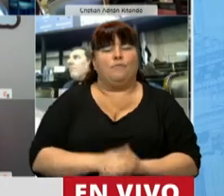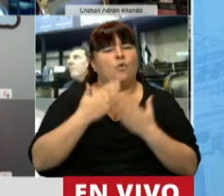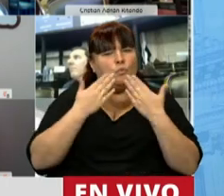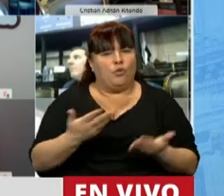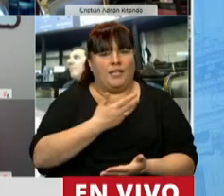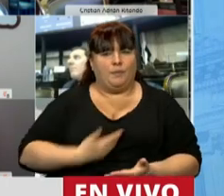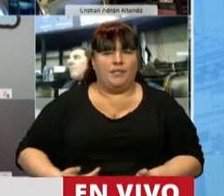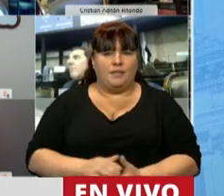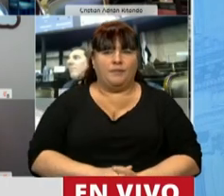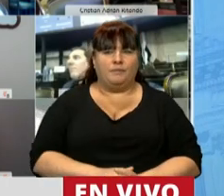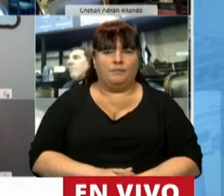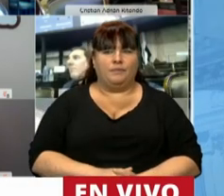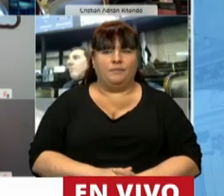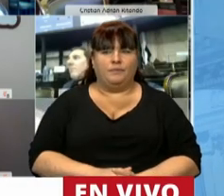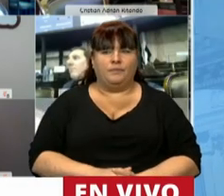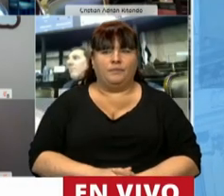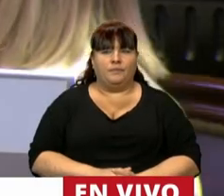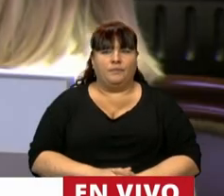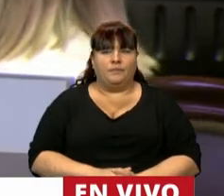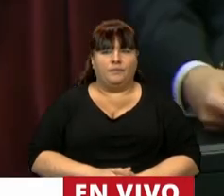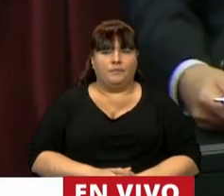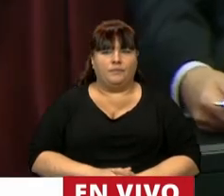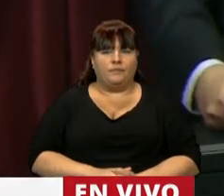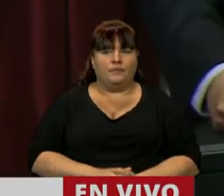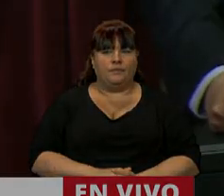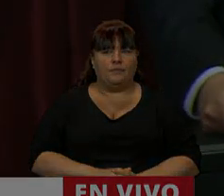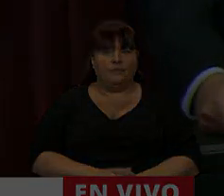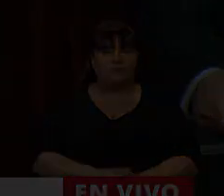Muchas gracias, Presidente. Gracias, Diputada.